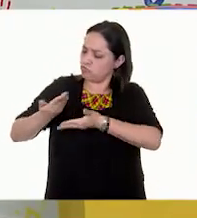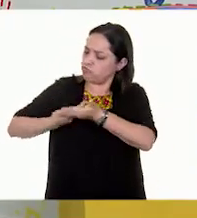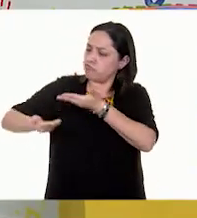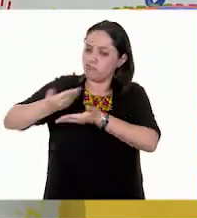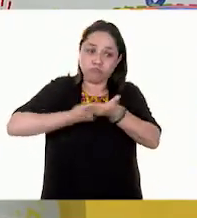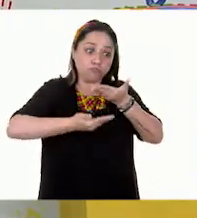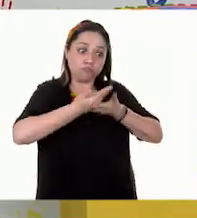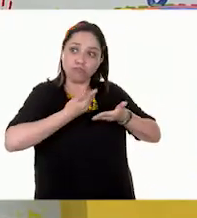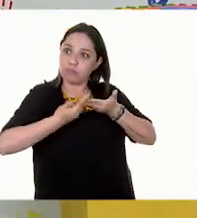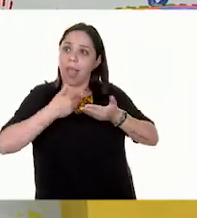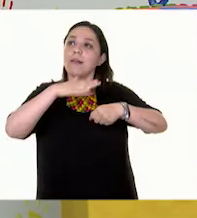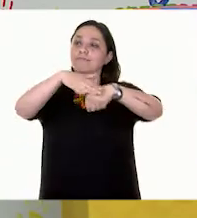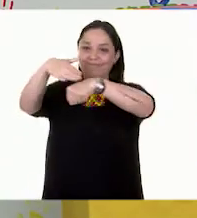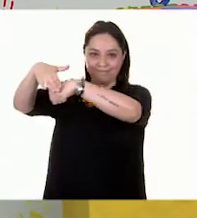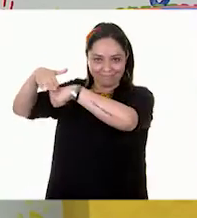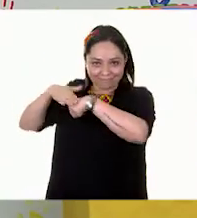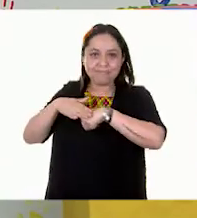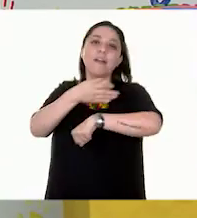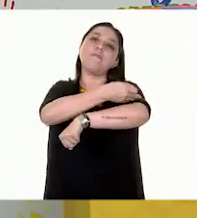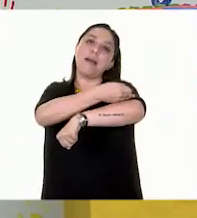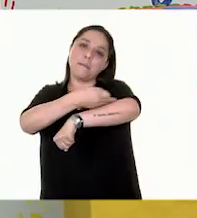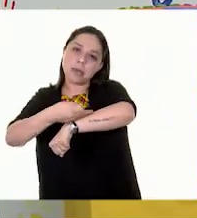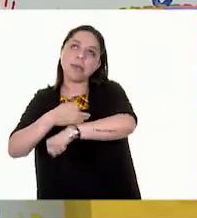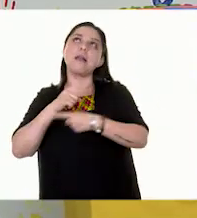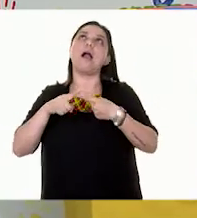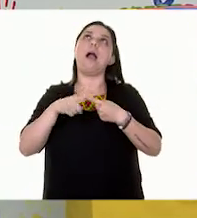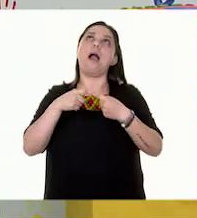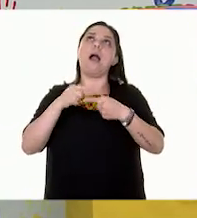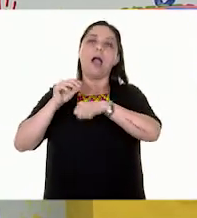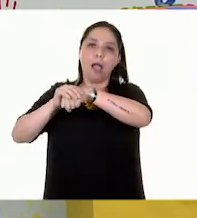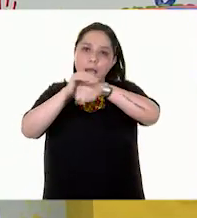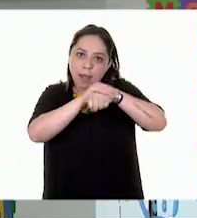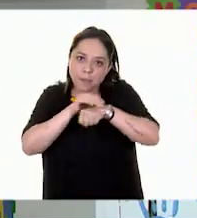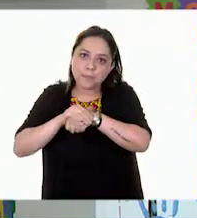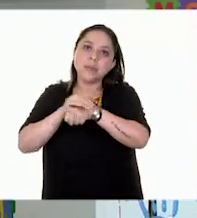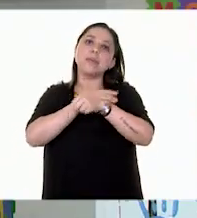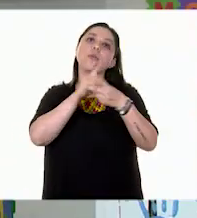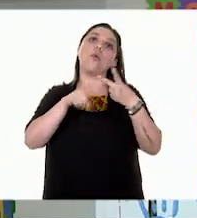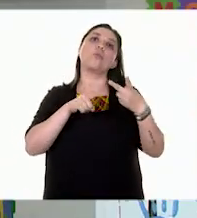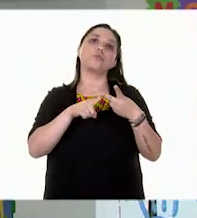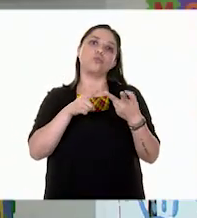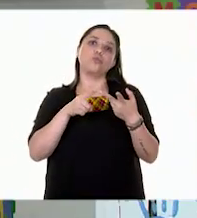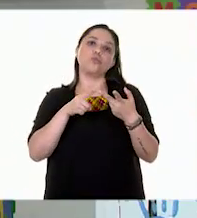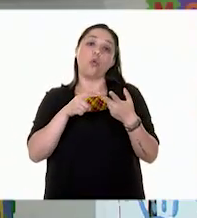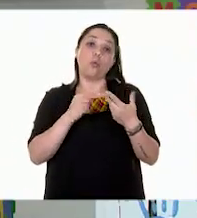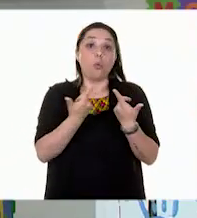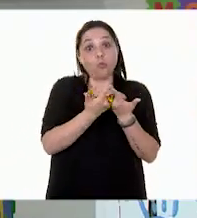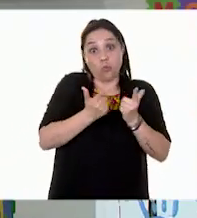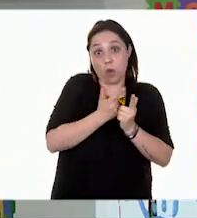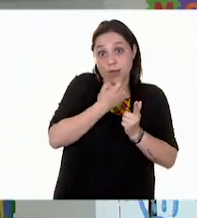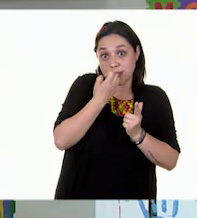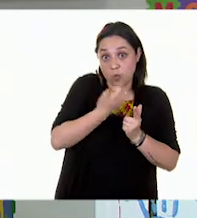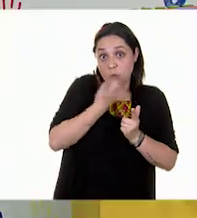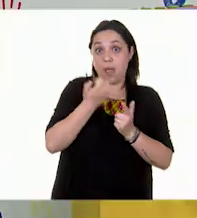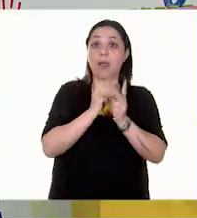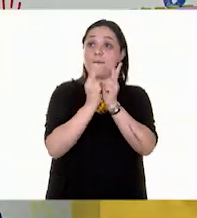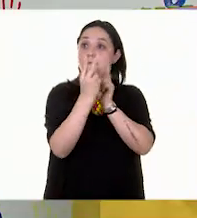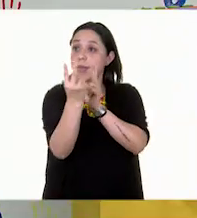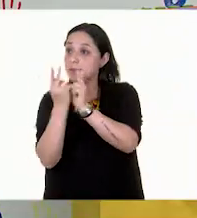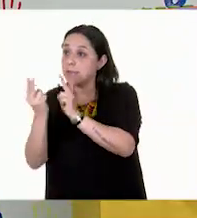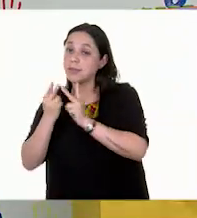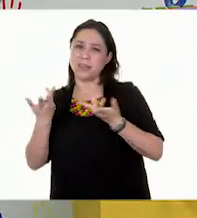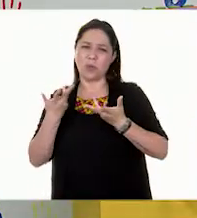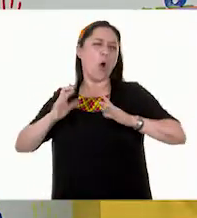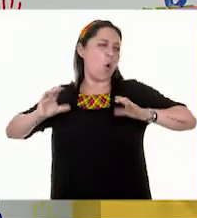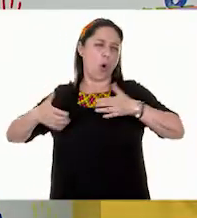sabes, nuestra familia, nuestro grupo de amigos, de nuestro grupo, los vecinos, la comunidad. Es